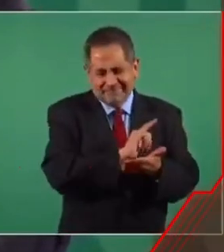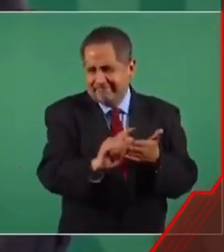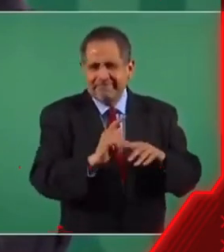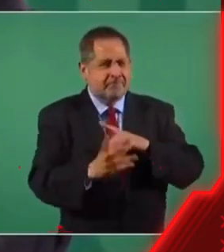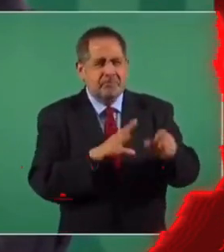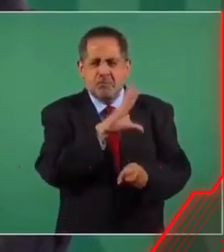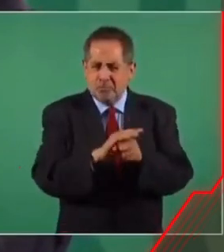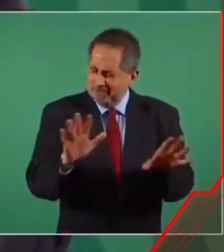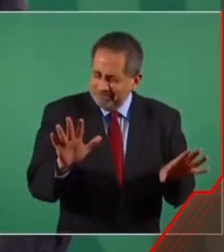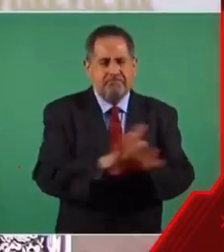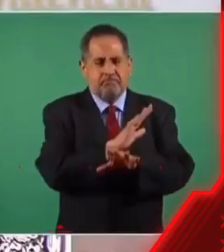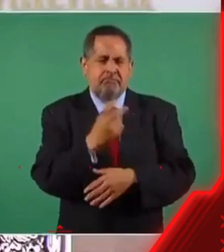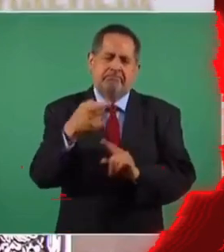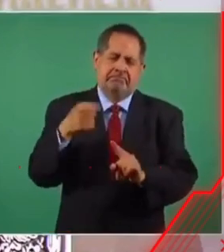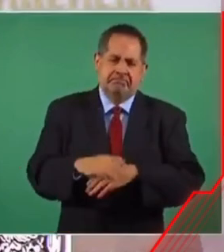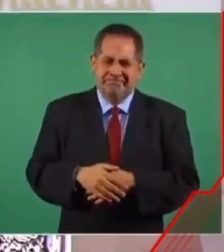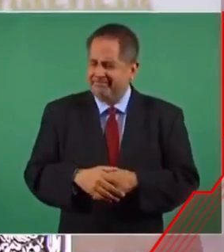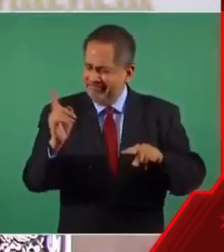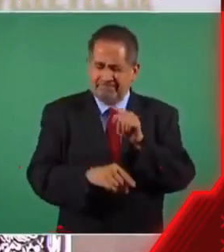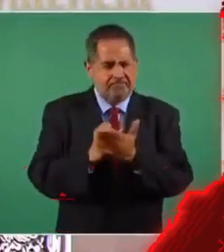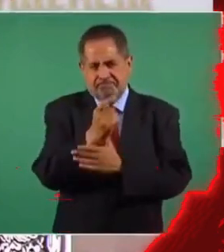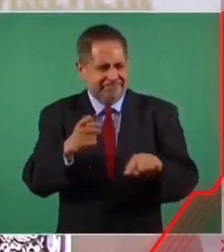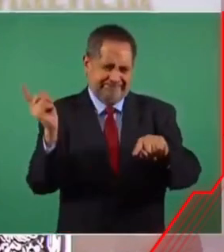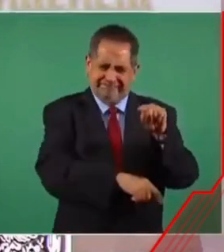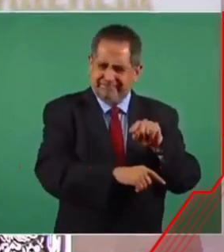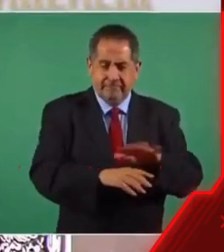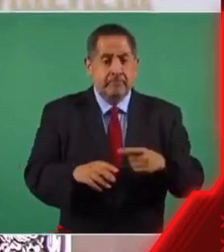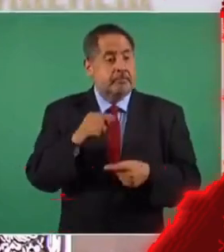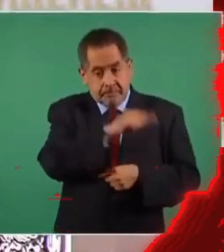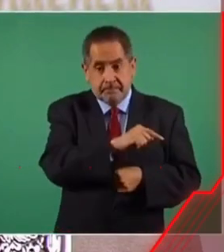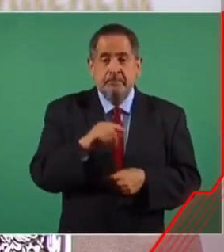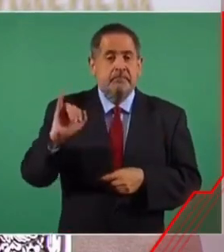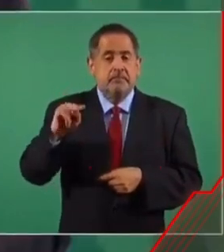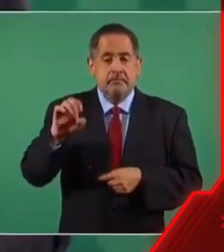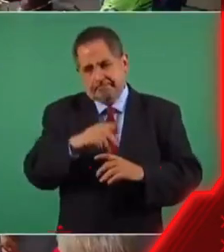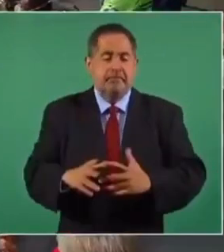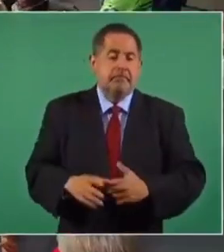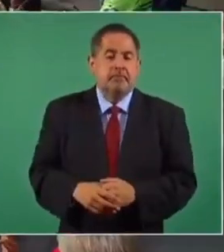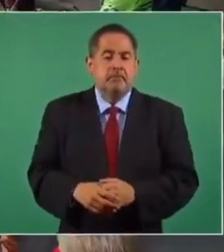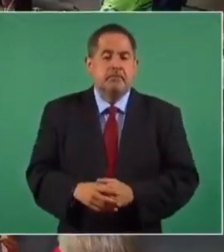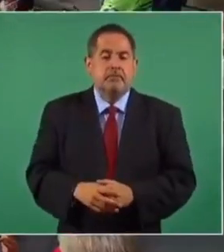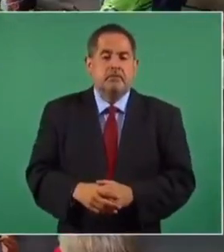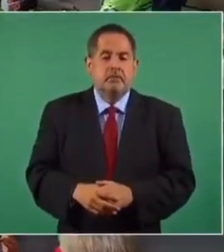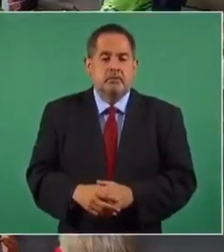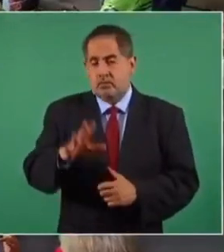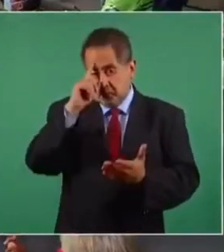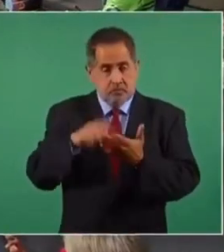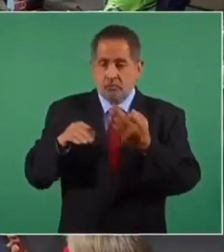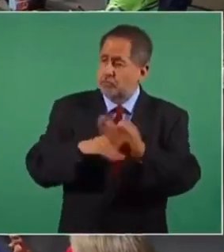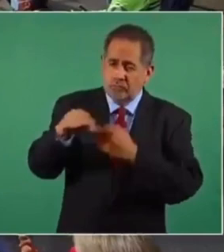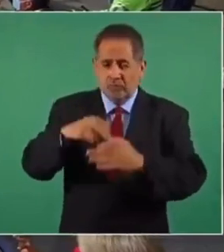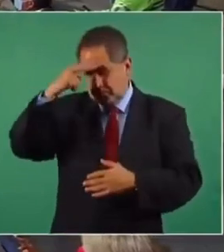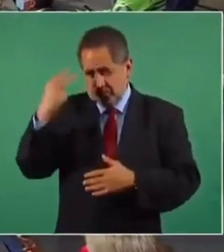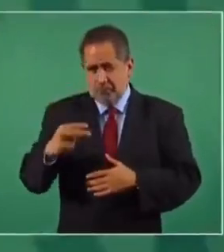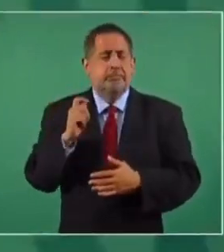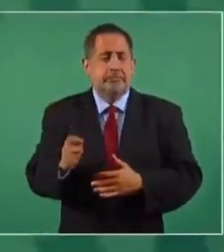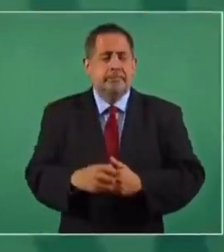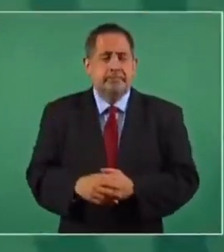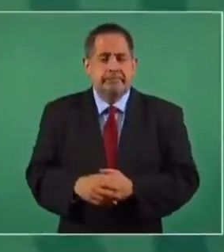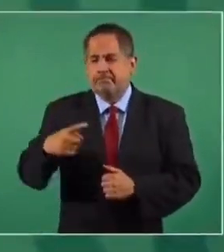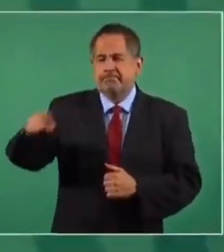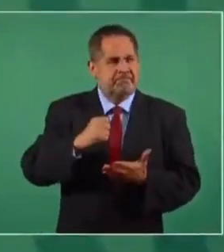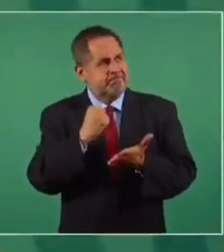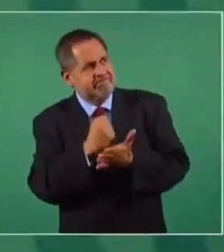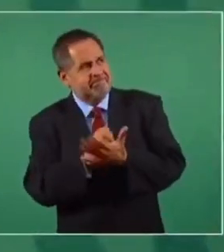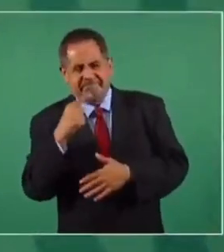hay más que una renovación. Tajante. Tanto en el INE como en el tribunal. Lo que podemos hacer todos los mexicanos es